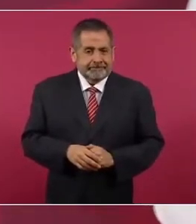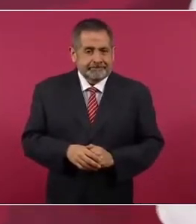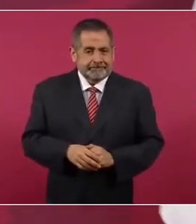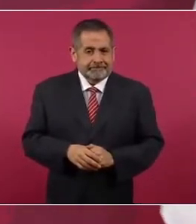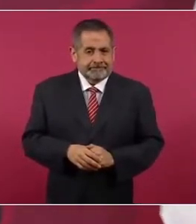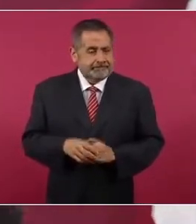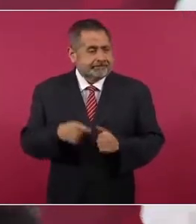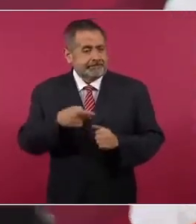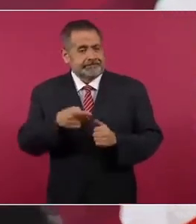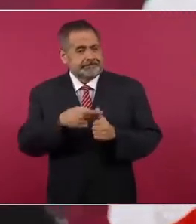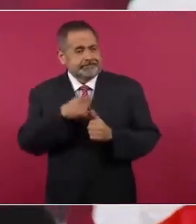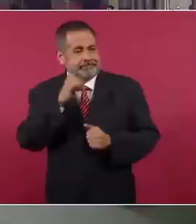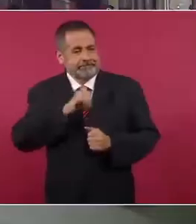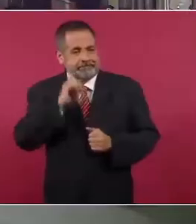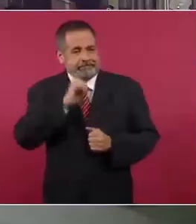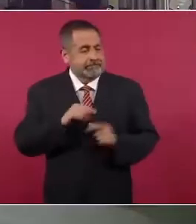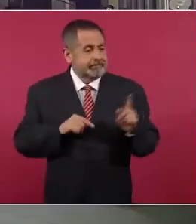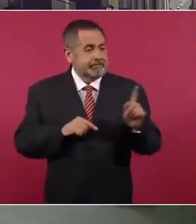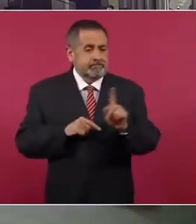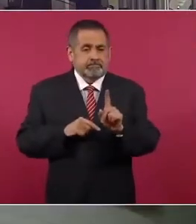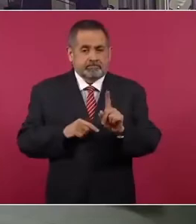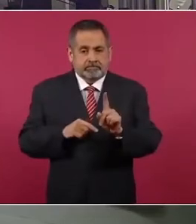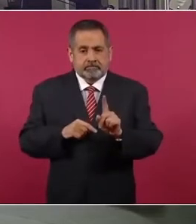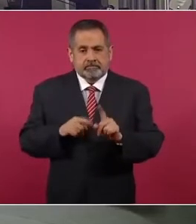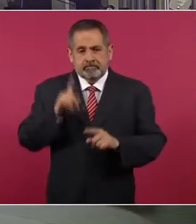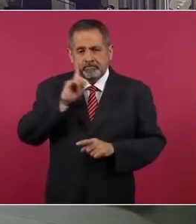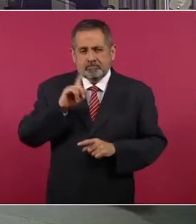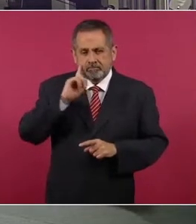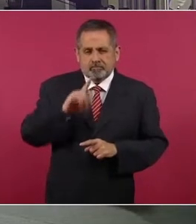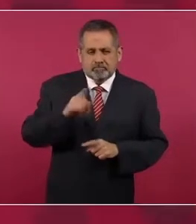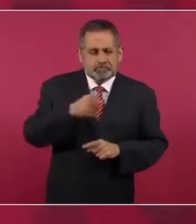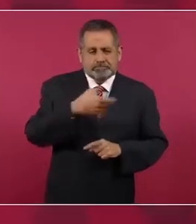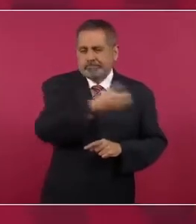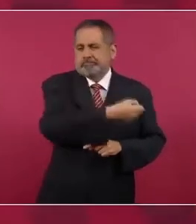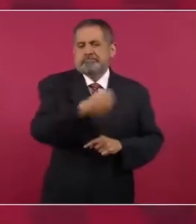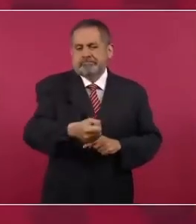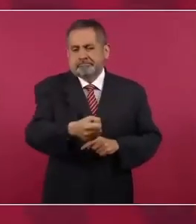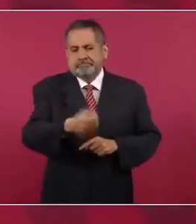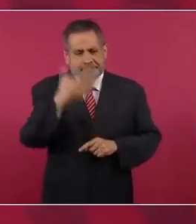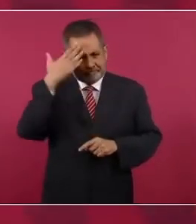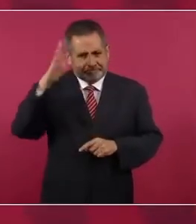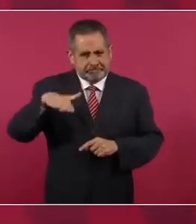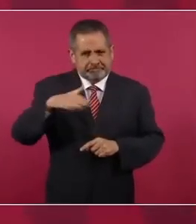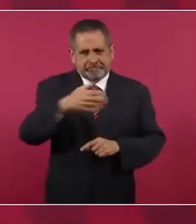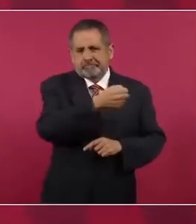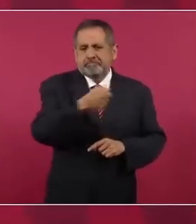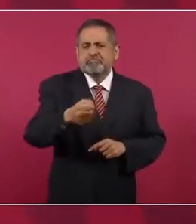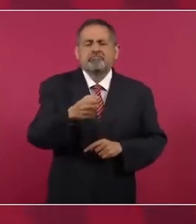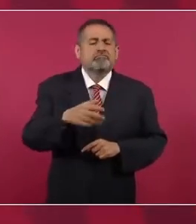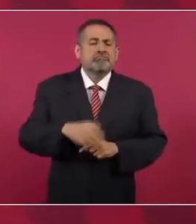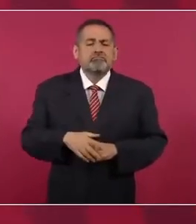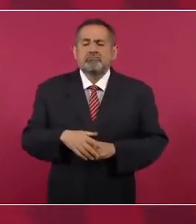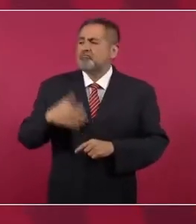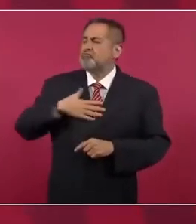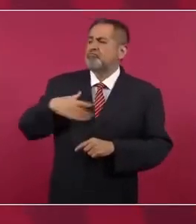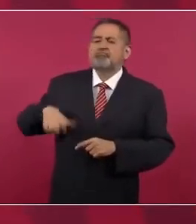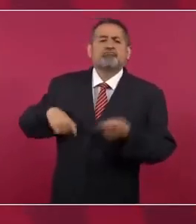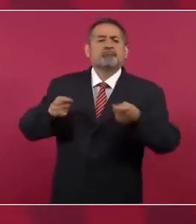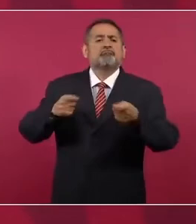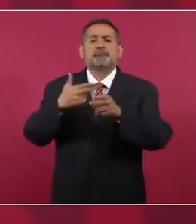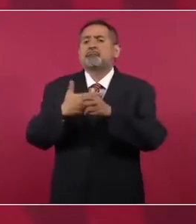señora que nombra dice voy a gobernar hasta el 26,